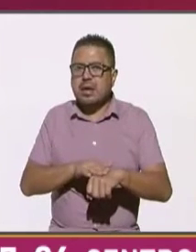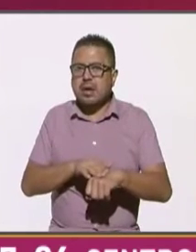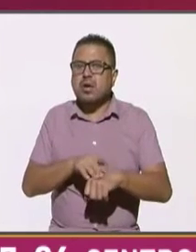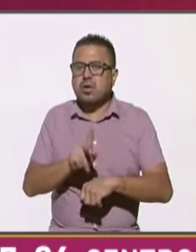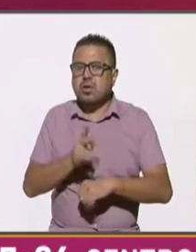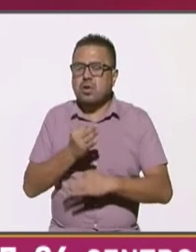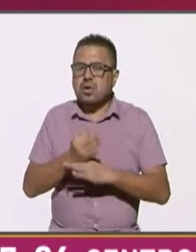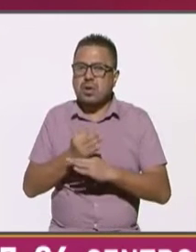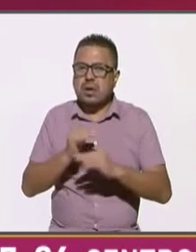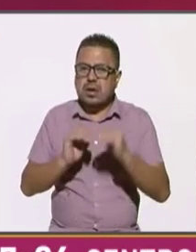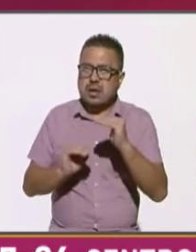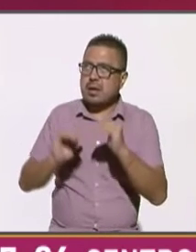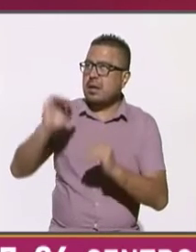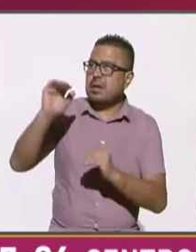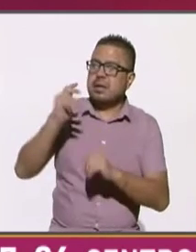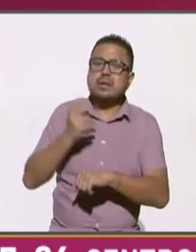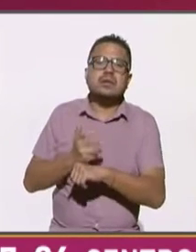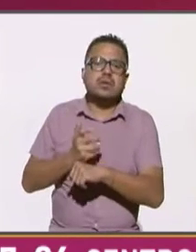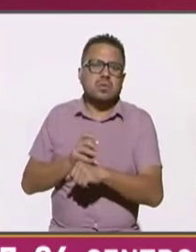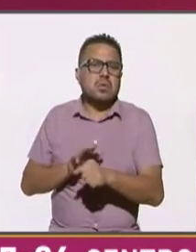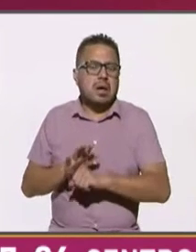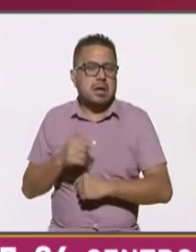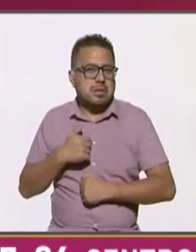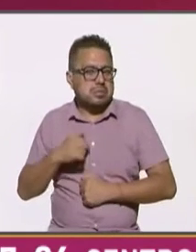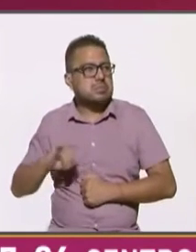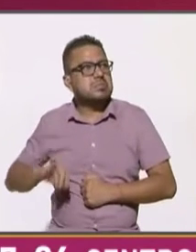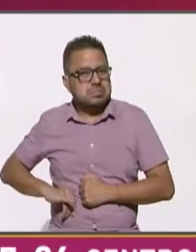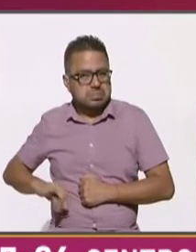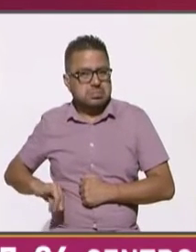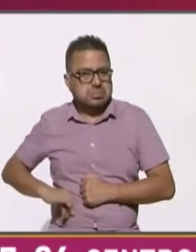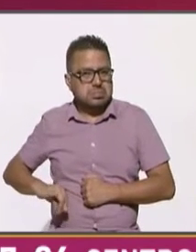estaríamos por arriba de eeuu lo cual se me hace interesante